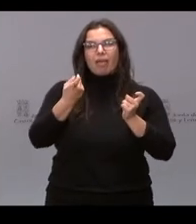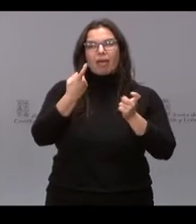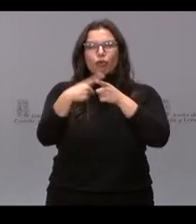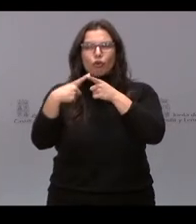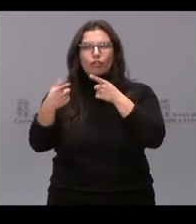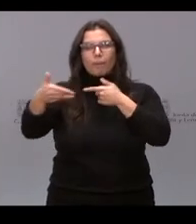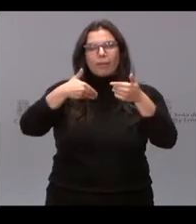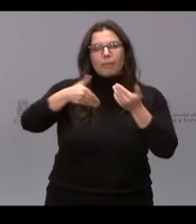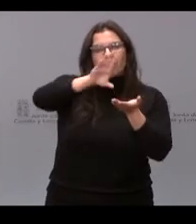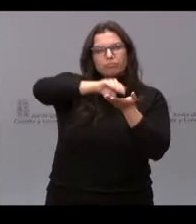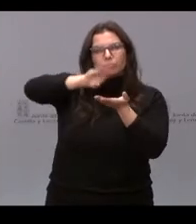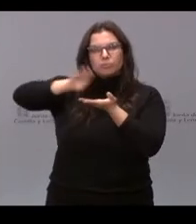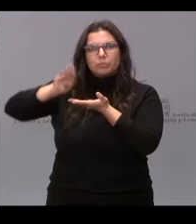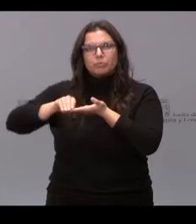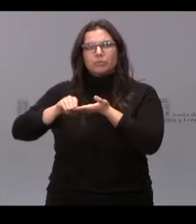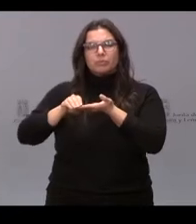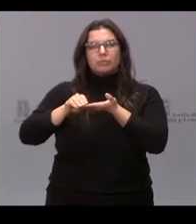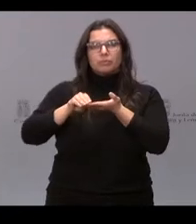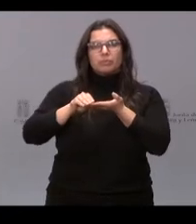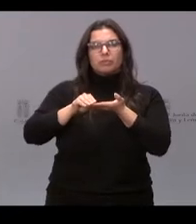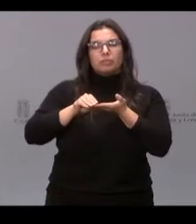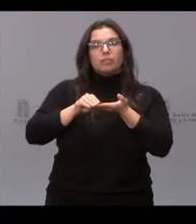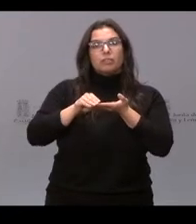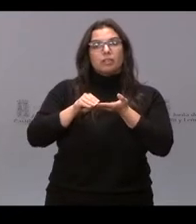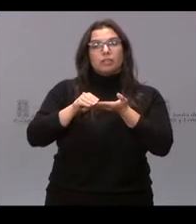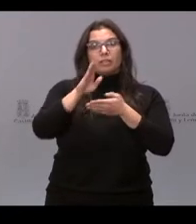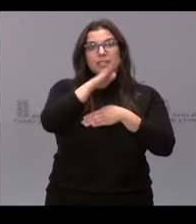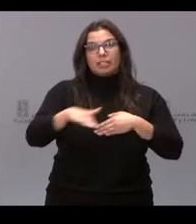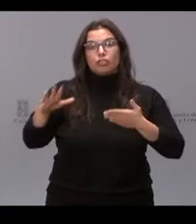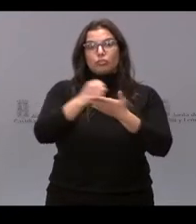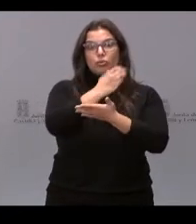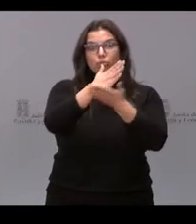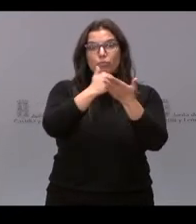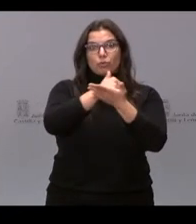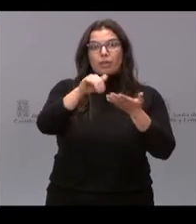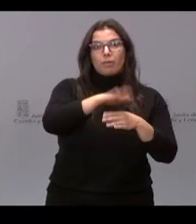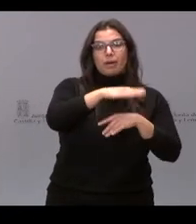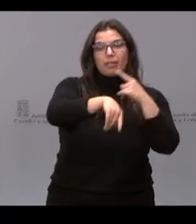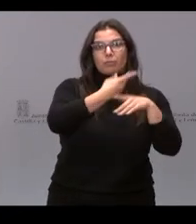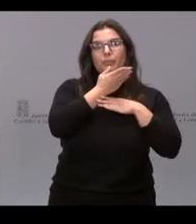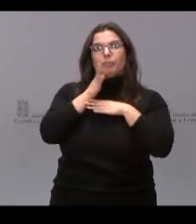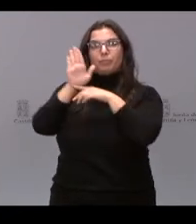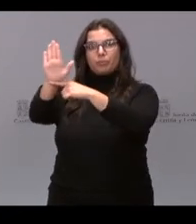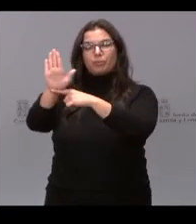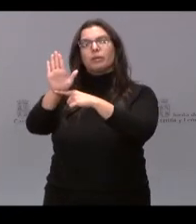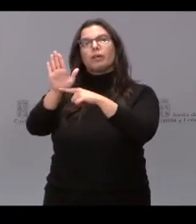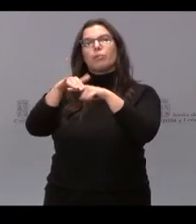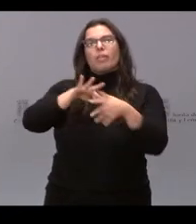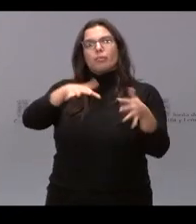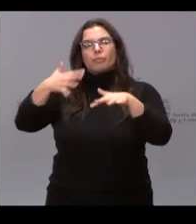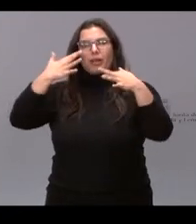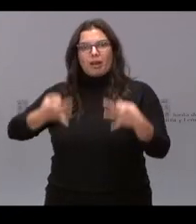de todos los rincones de esta comunidad para mejorarlas y ponerlas aquí en práctica.